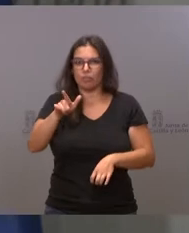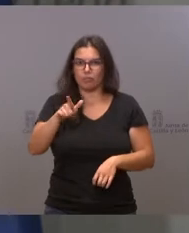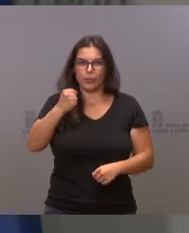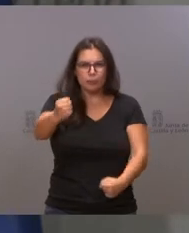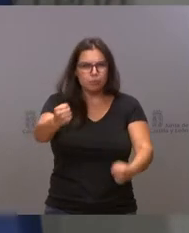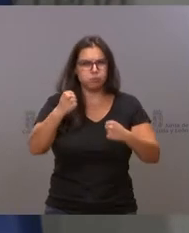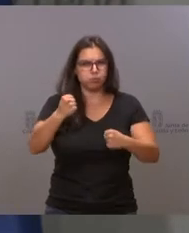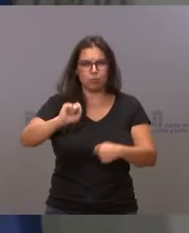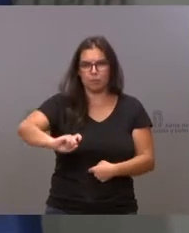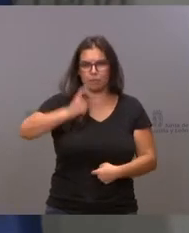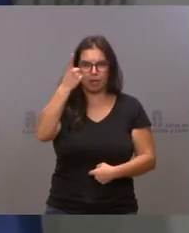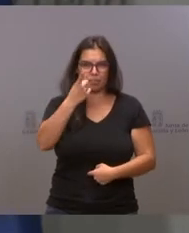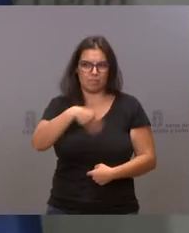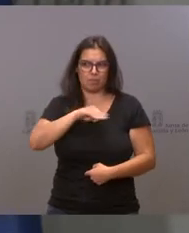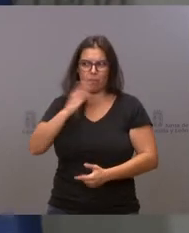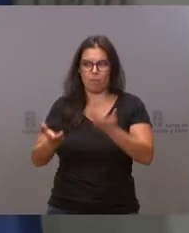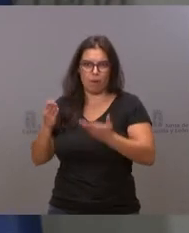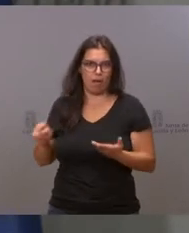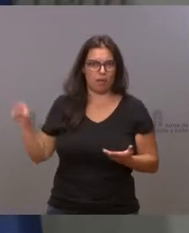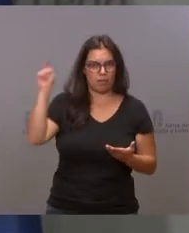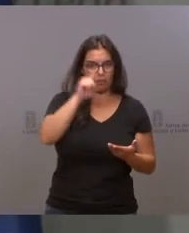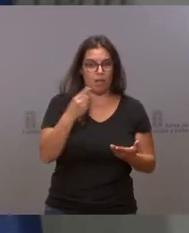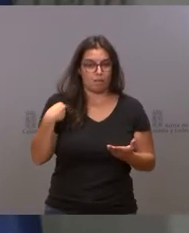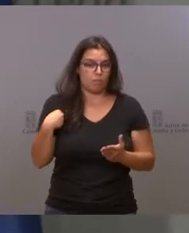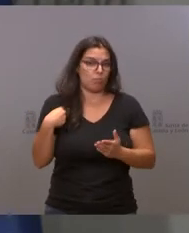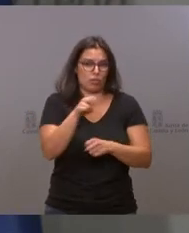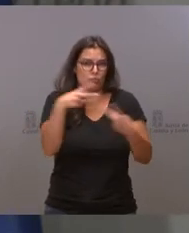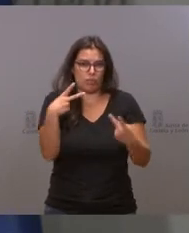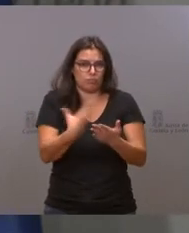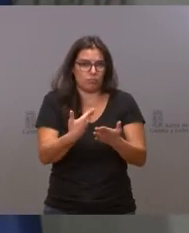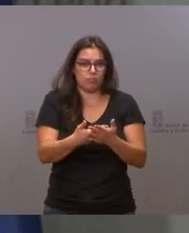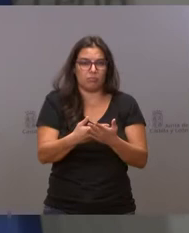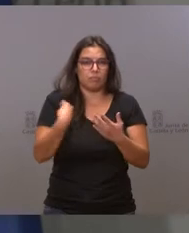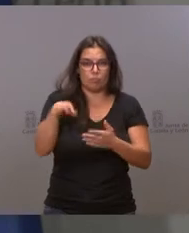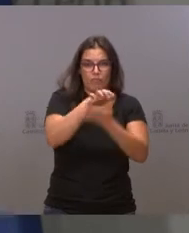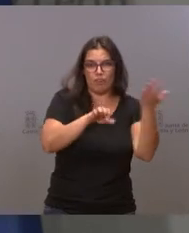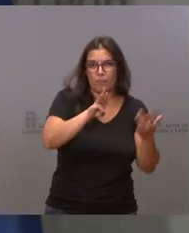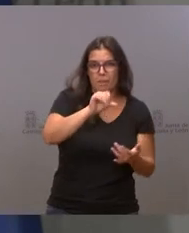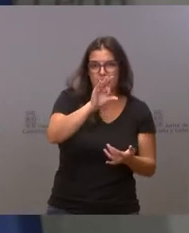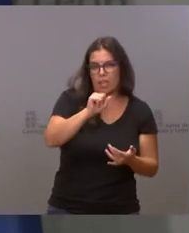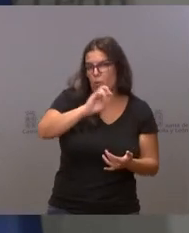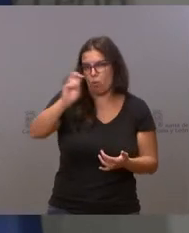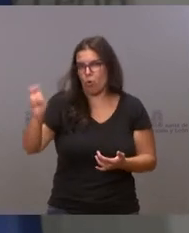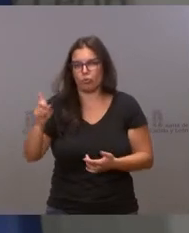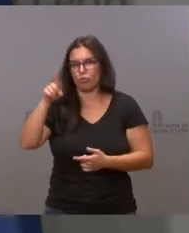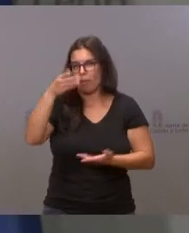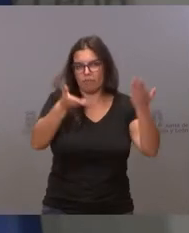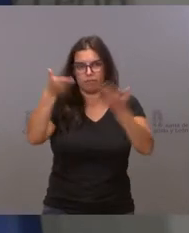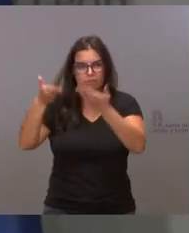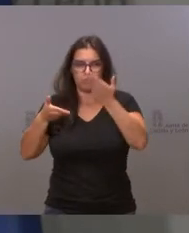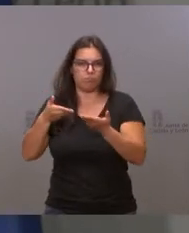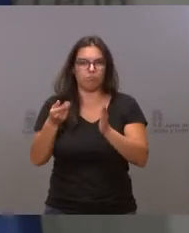potentes de nuestro país, como así lo indican nuestros resultados en PISA y en otros rankings educativos. Por tanto,